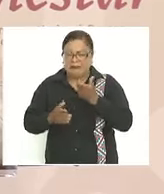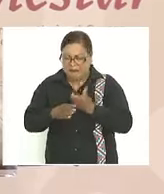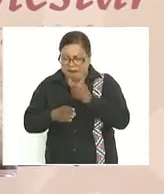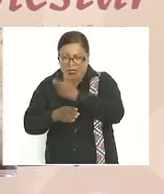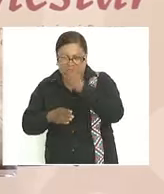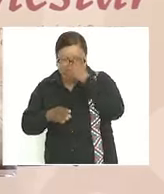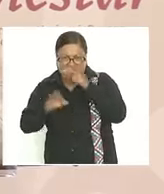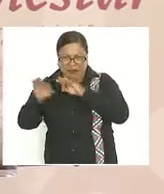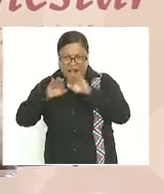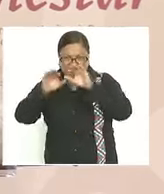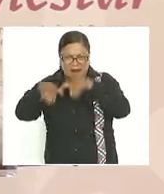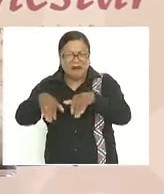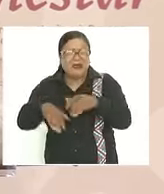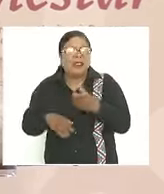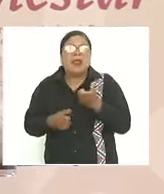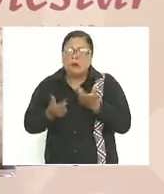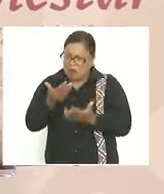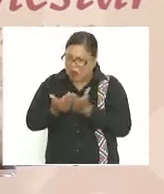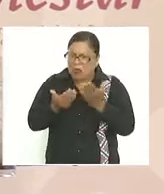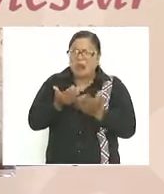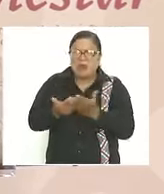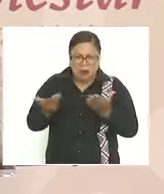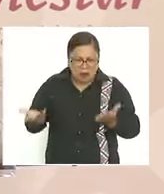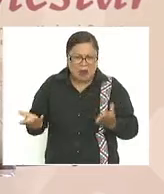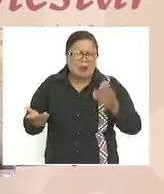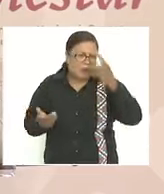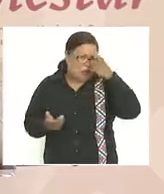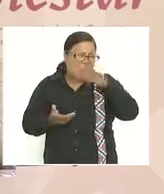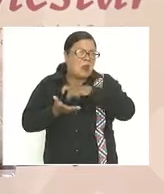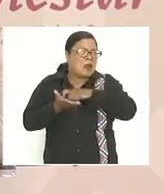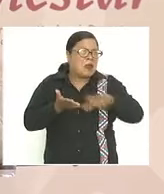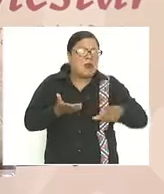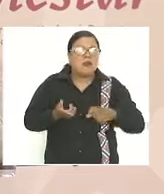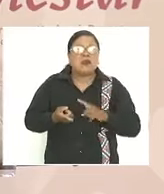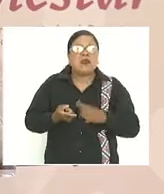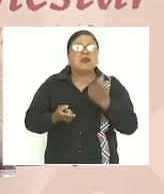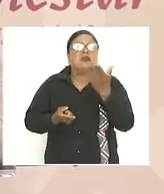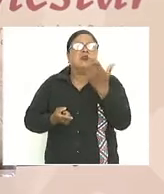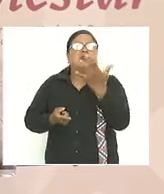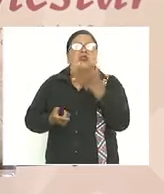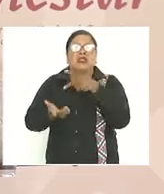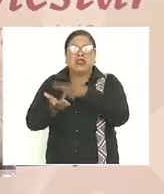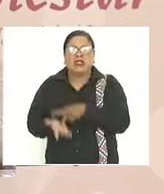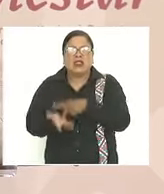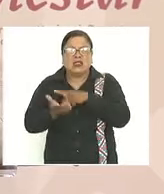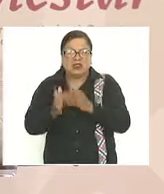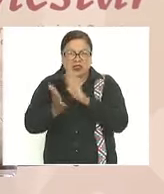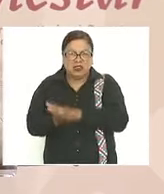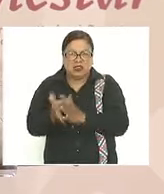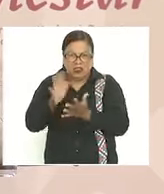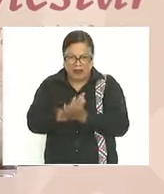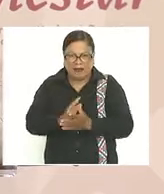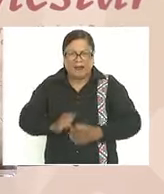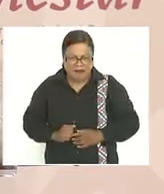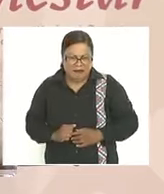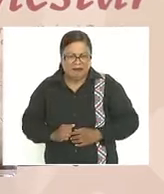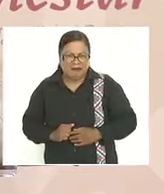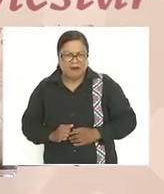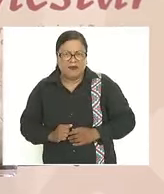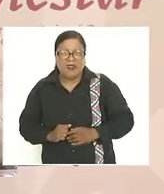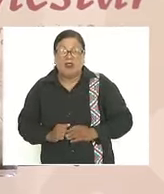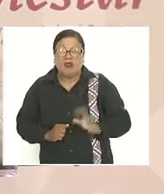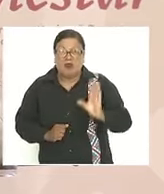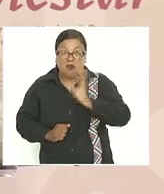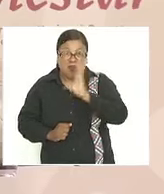alcanzaba para comprar 50 kilos de tortillas un salario mínimo cuando